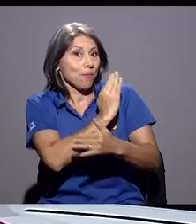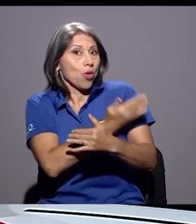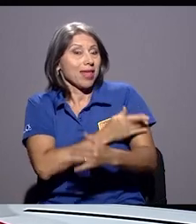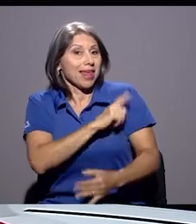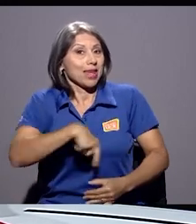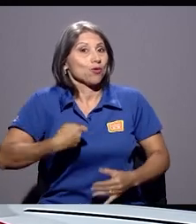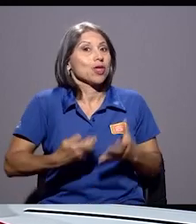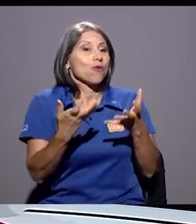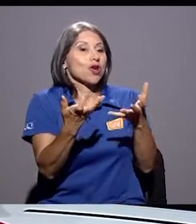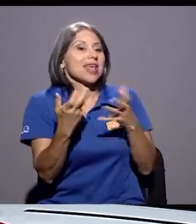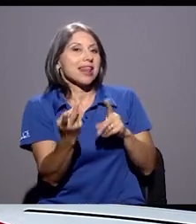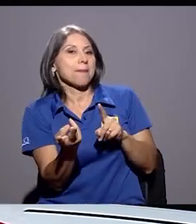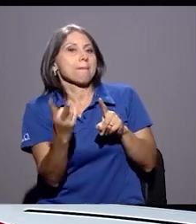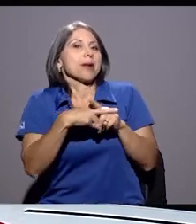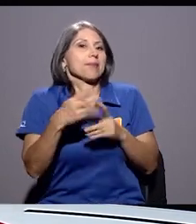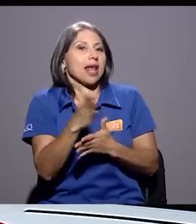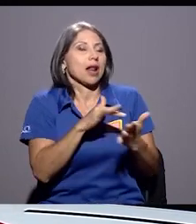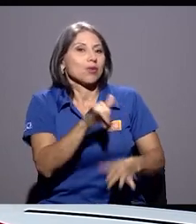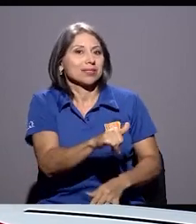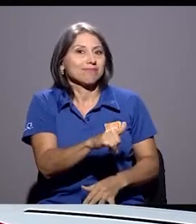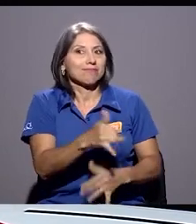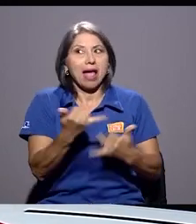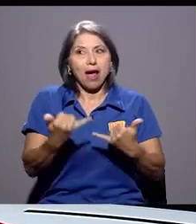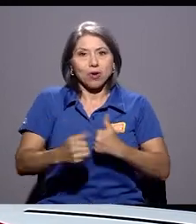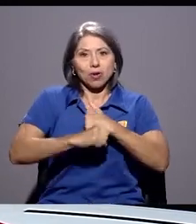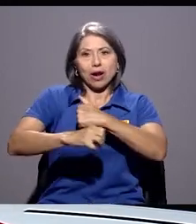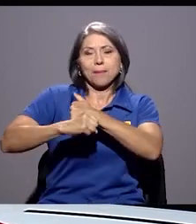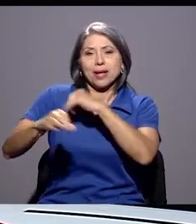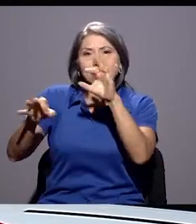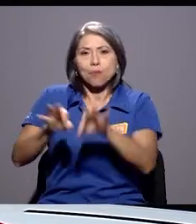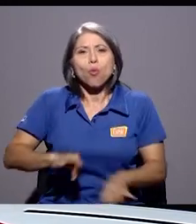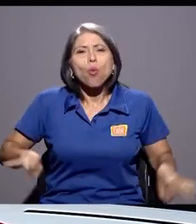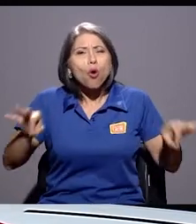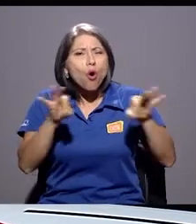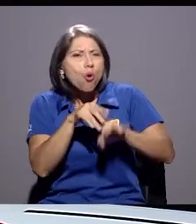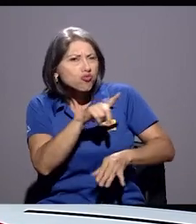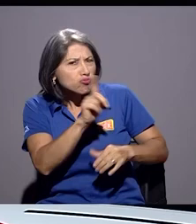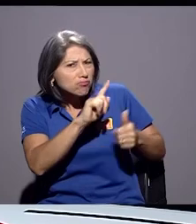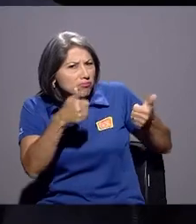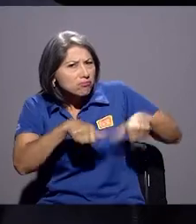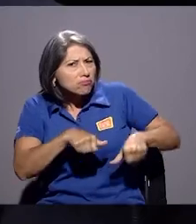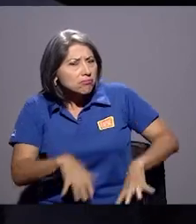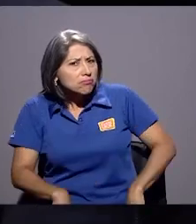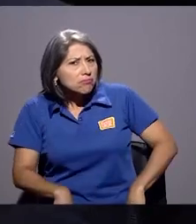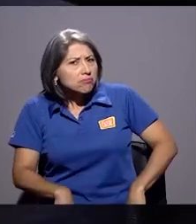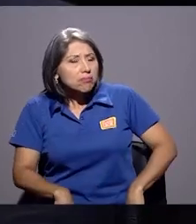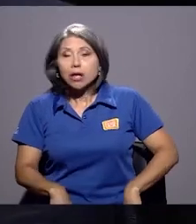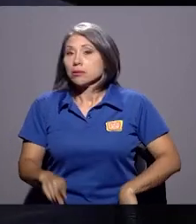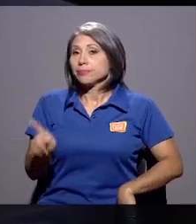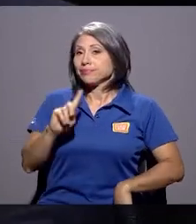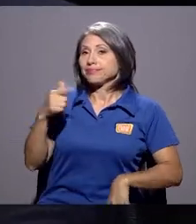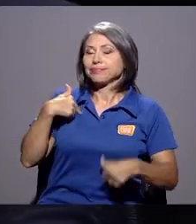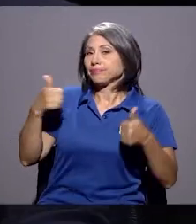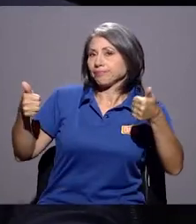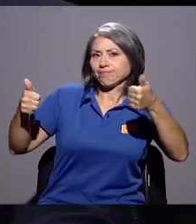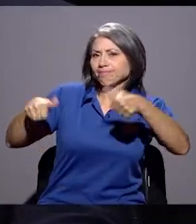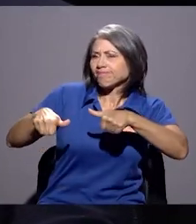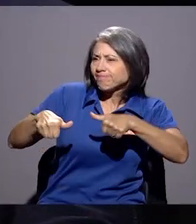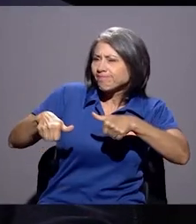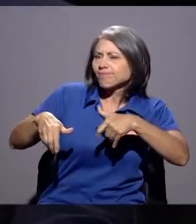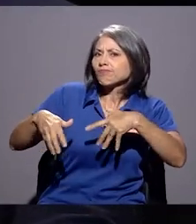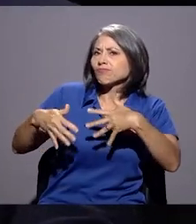Ejecutivo y casi que hay una campaña muy importante para que se pudiese implementar. ¿Usted no está de acuerdo? Yo no estoy de acuerdo en el